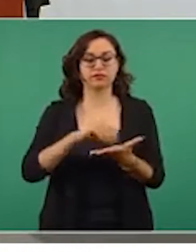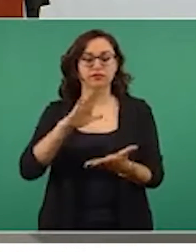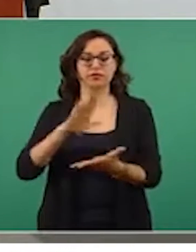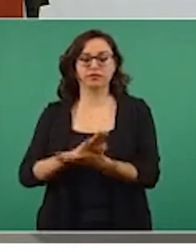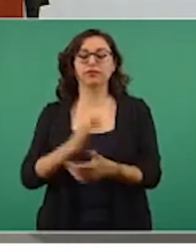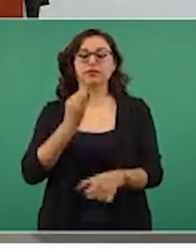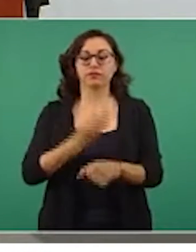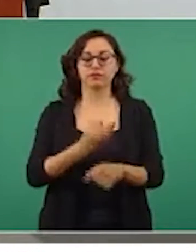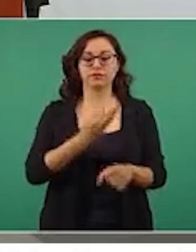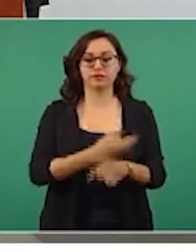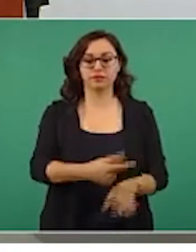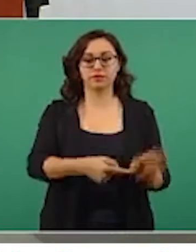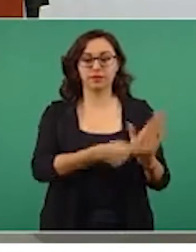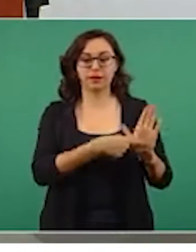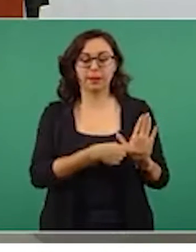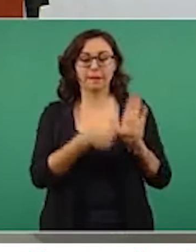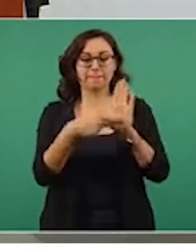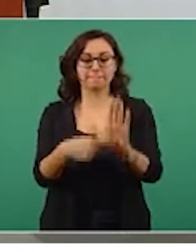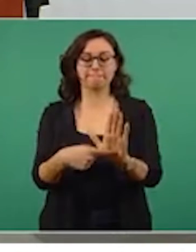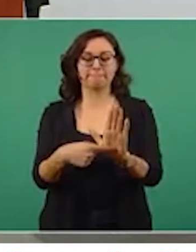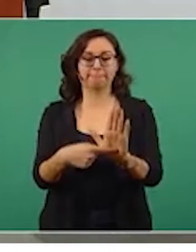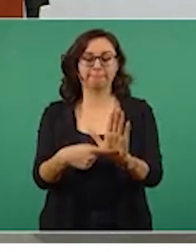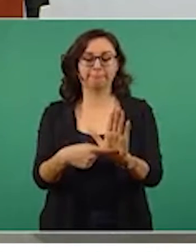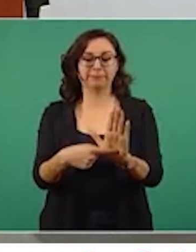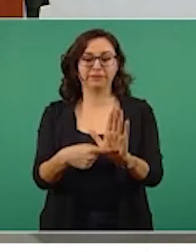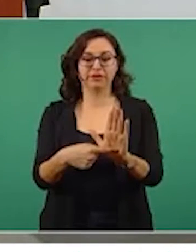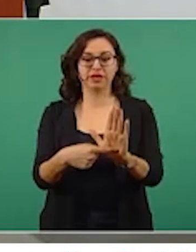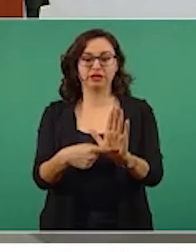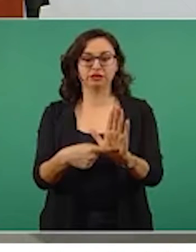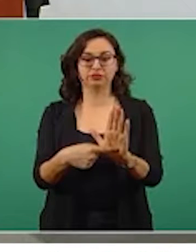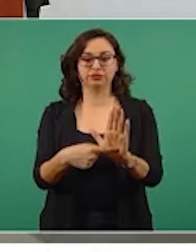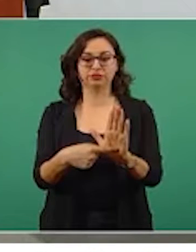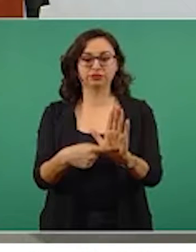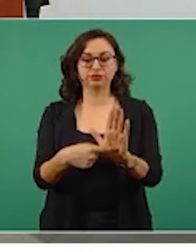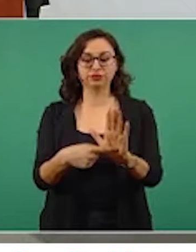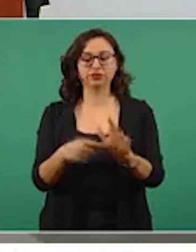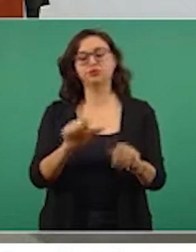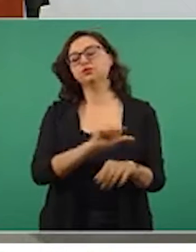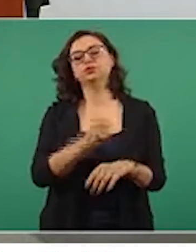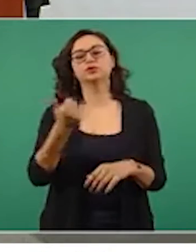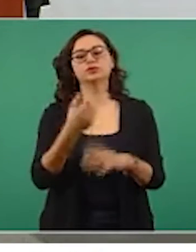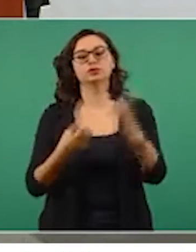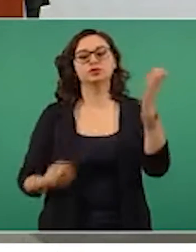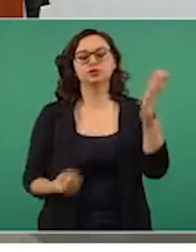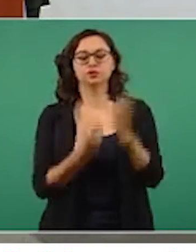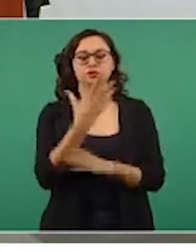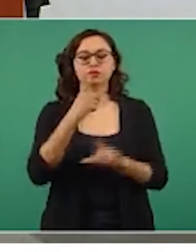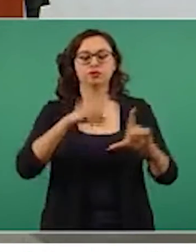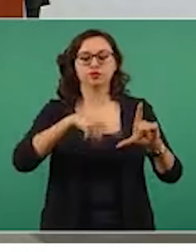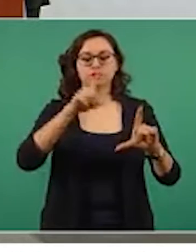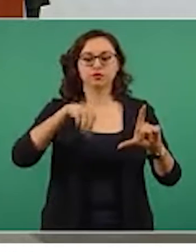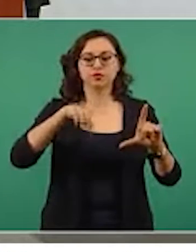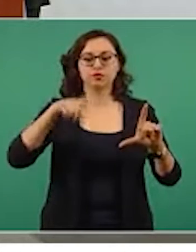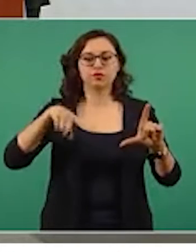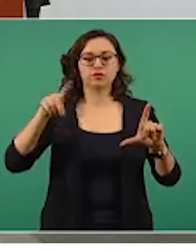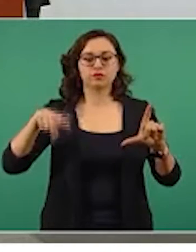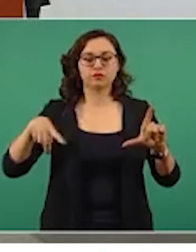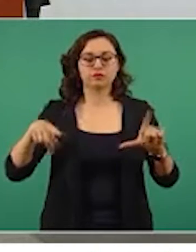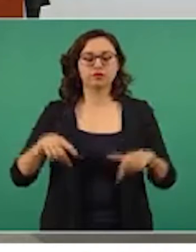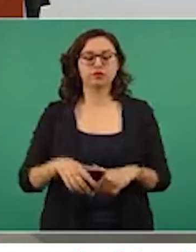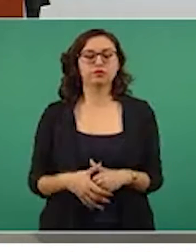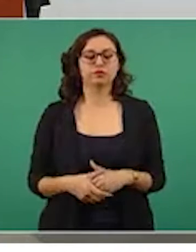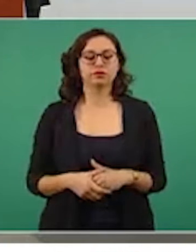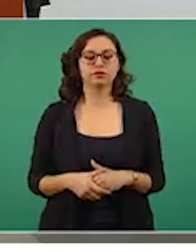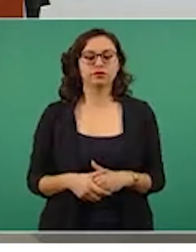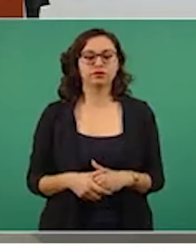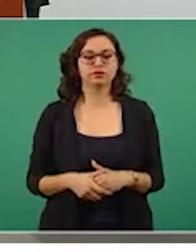vamos a poner otra gráfica de